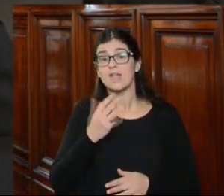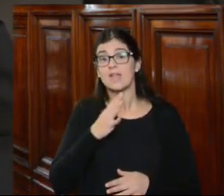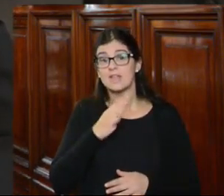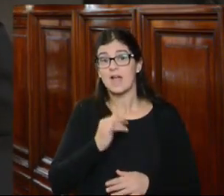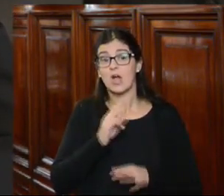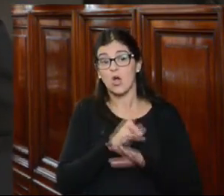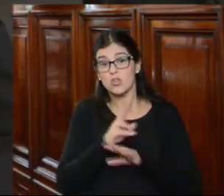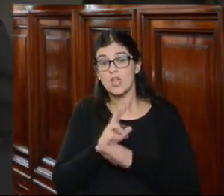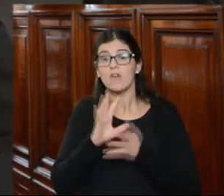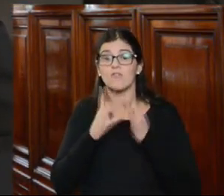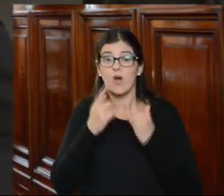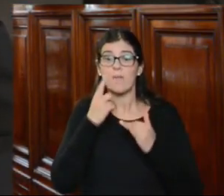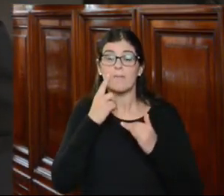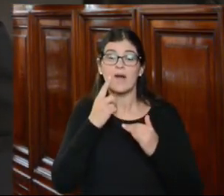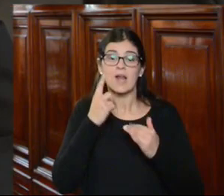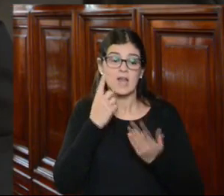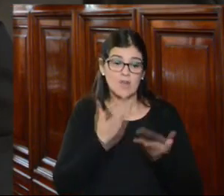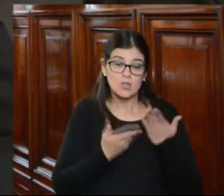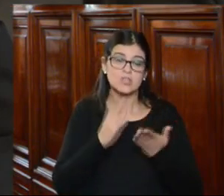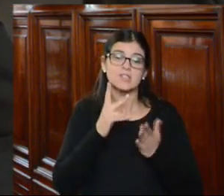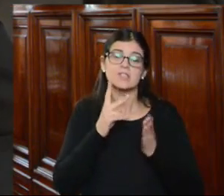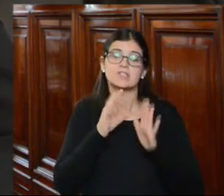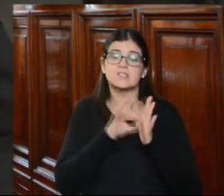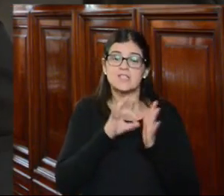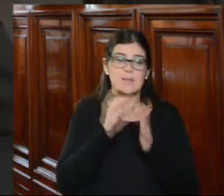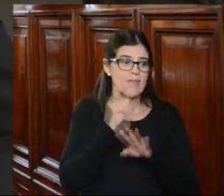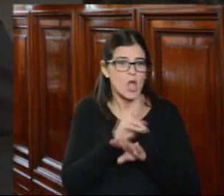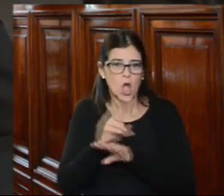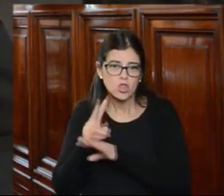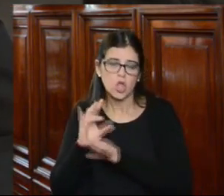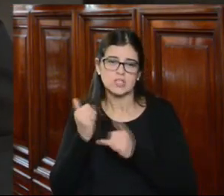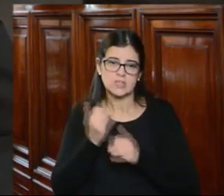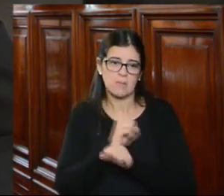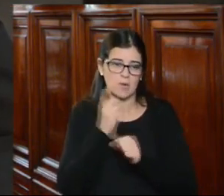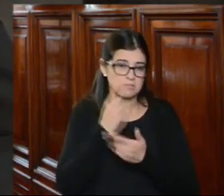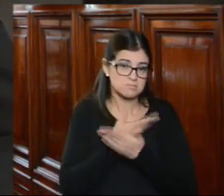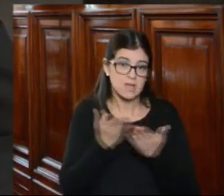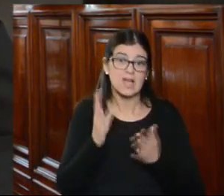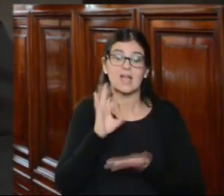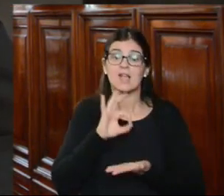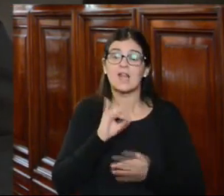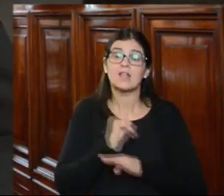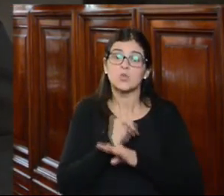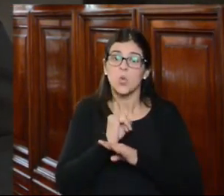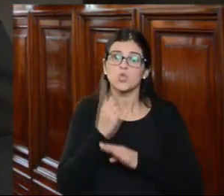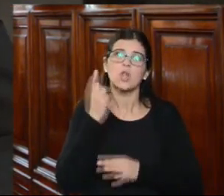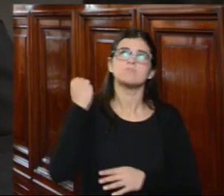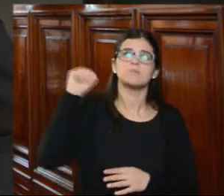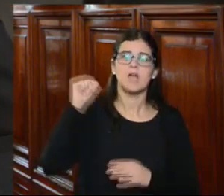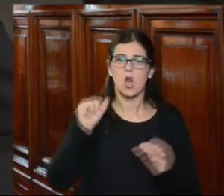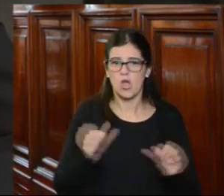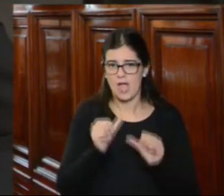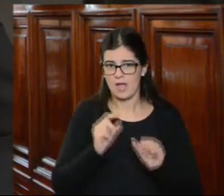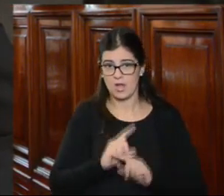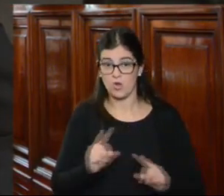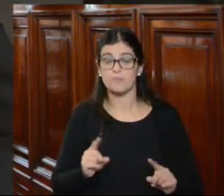al escrutinio de los sistemas tradicionales de control la institución no es impune en su actuación es